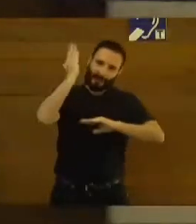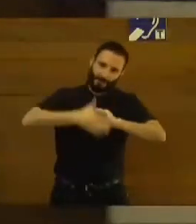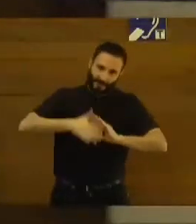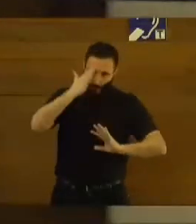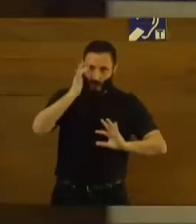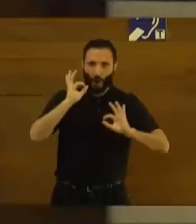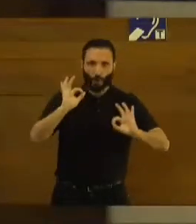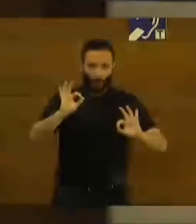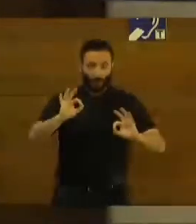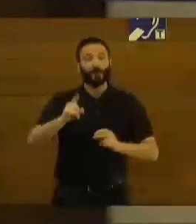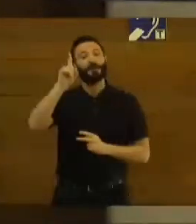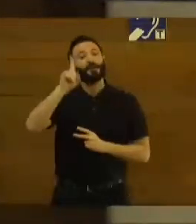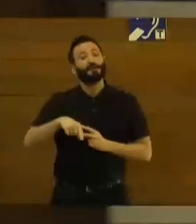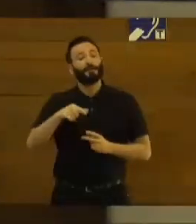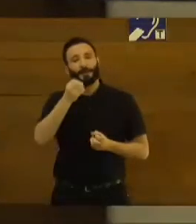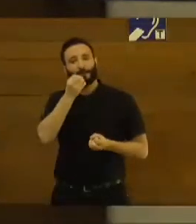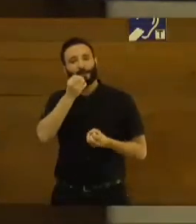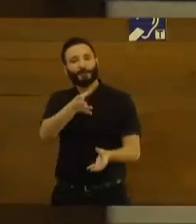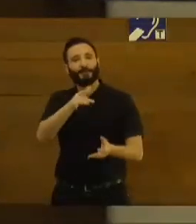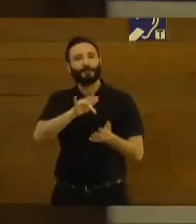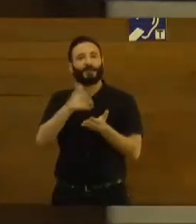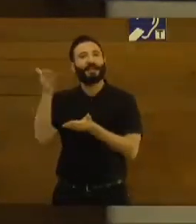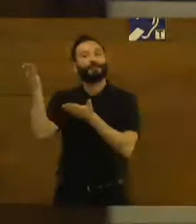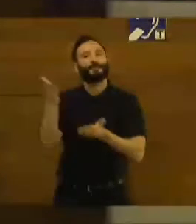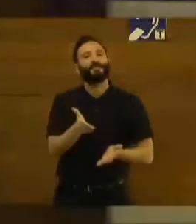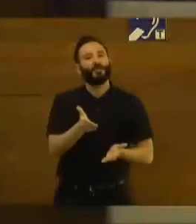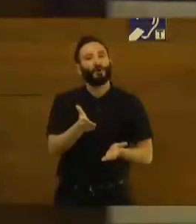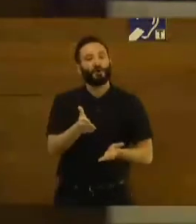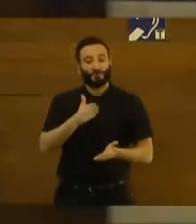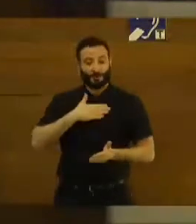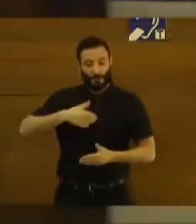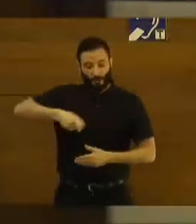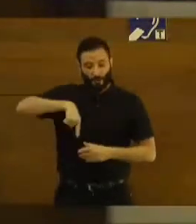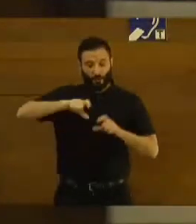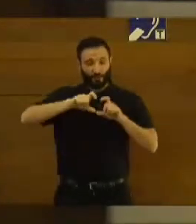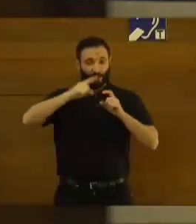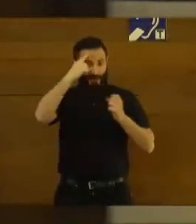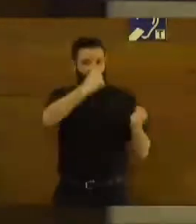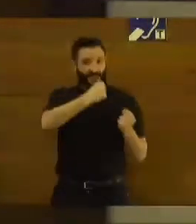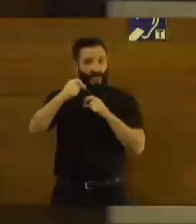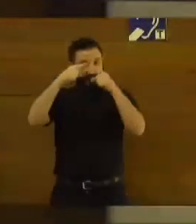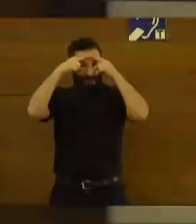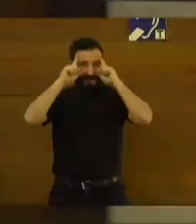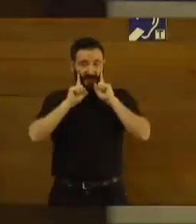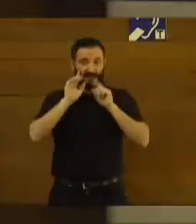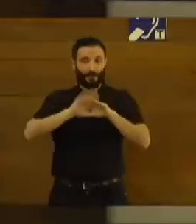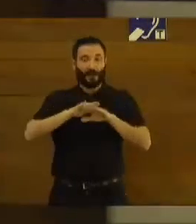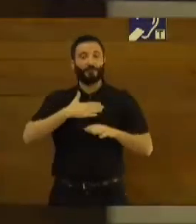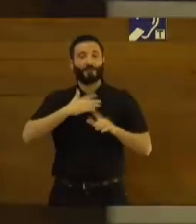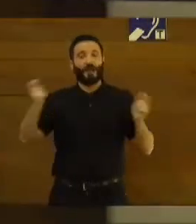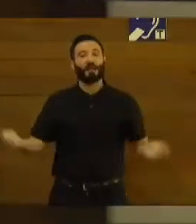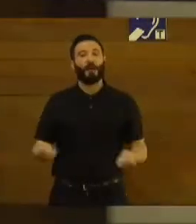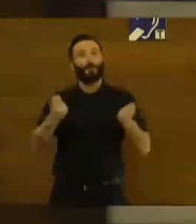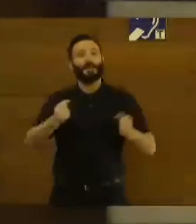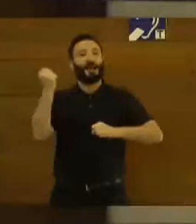lógico, pero también trasladaros la invitación que lanzamos desde Cáritas en nuestra campaña de